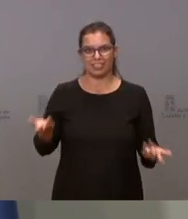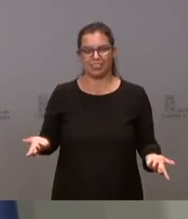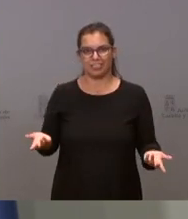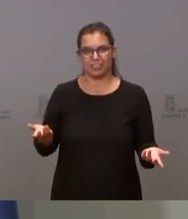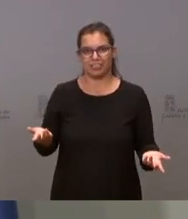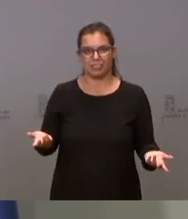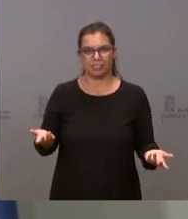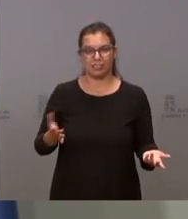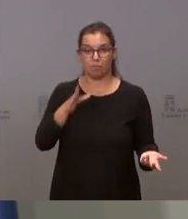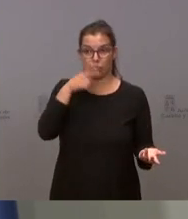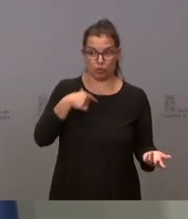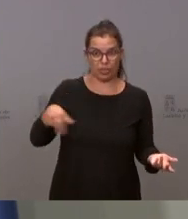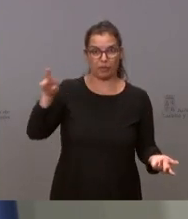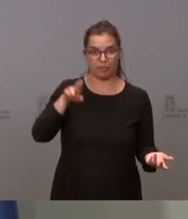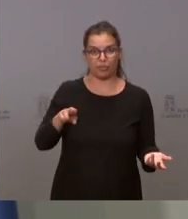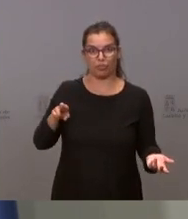insisto